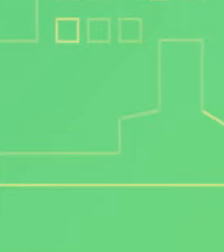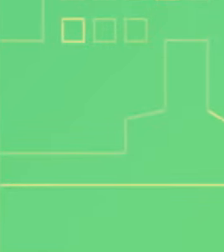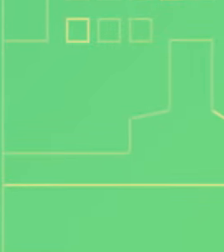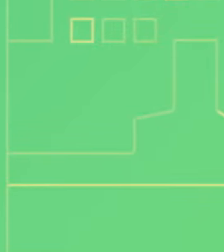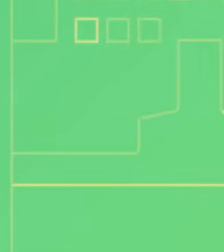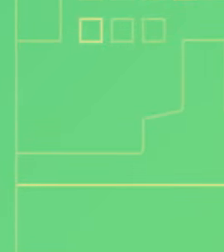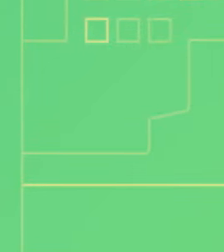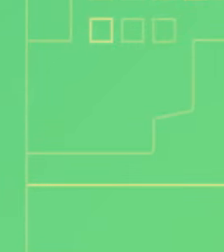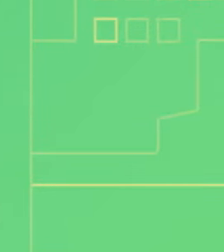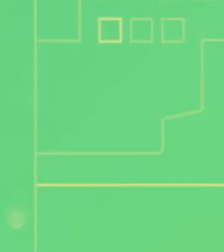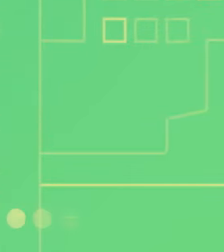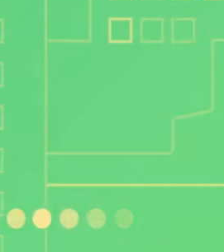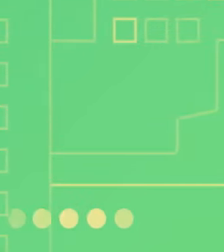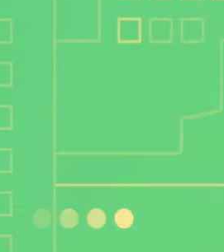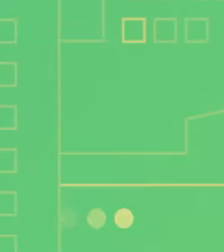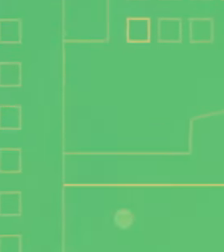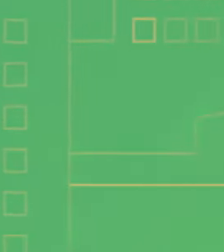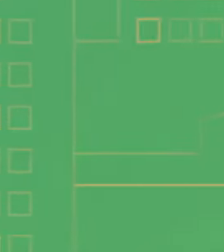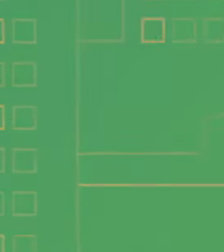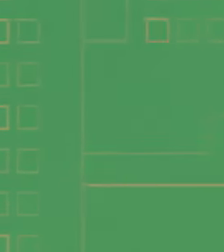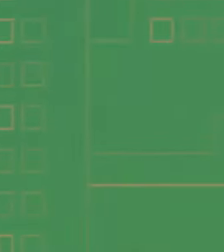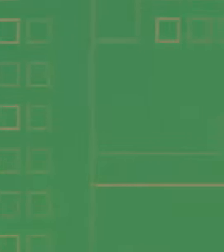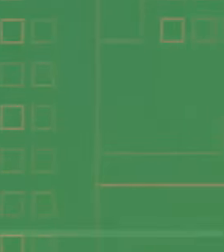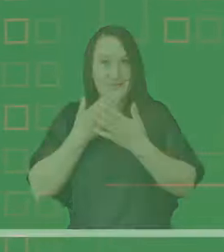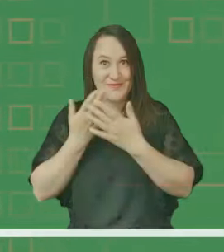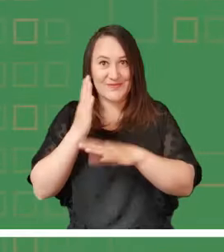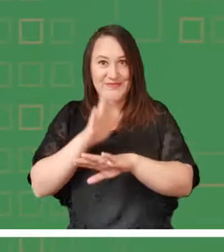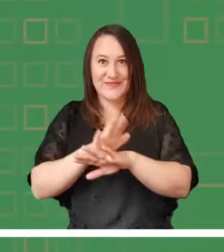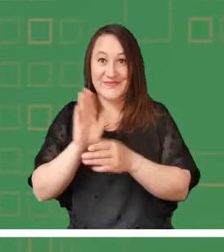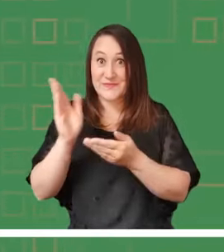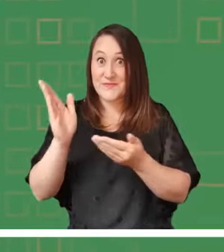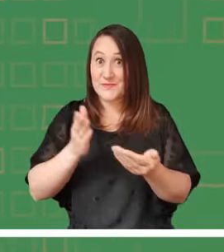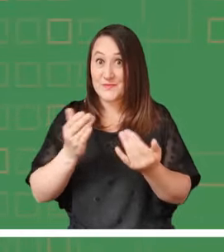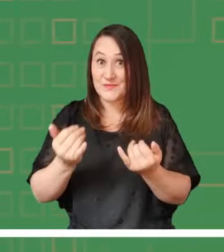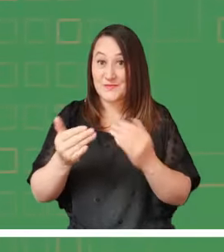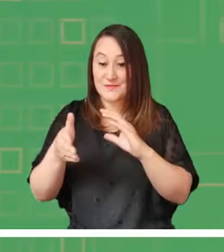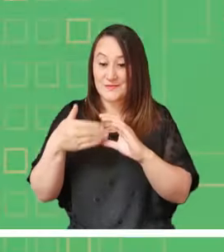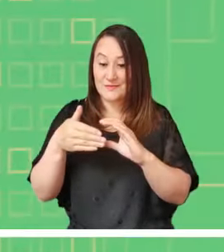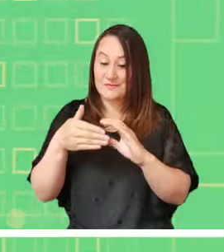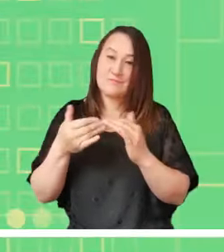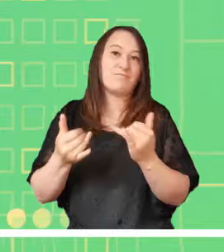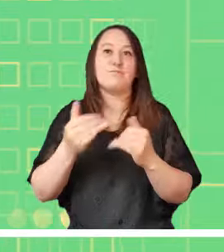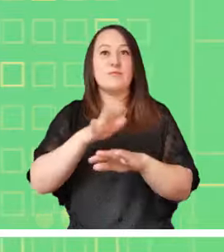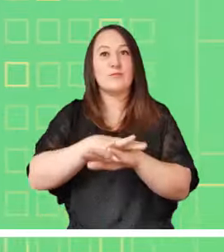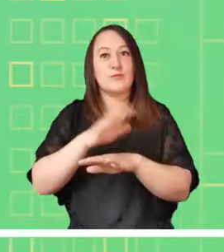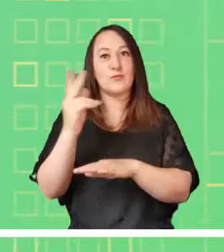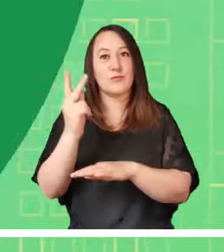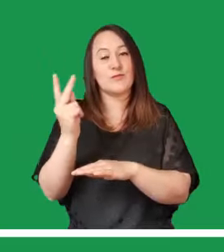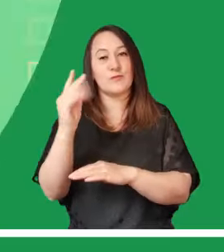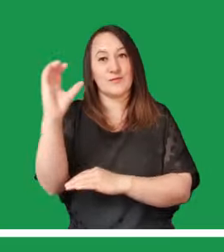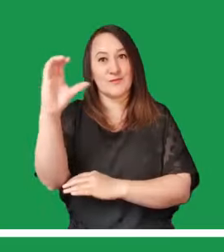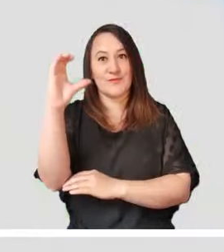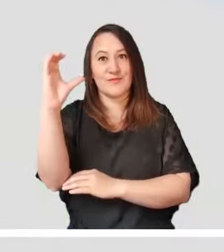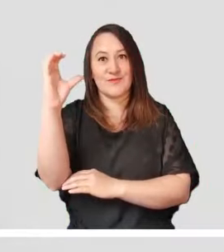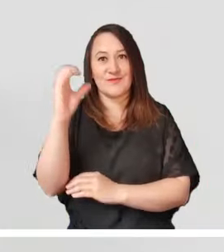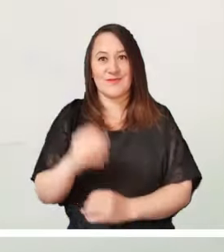Buenas tardes y bienvenidos al pronóstico meteorológico para la tarde de hoy viernes en Colombia.